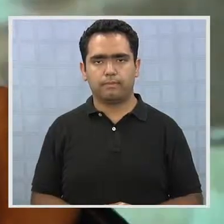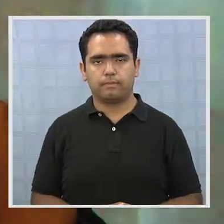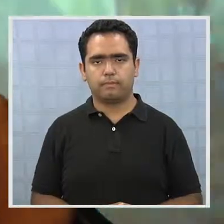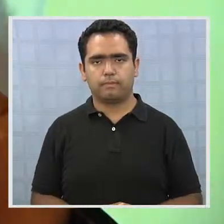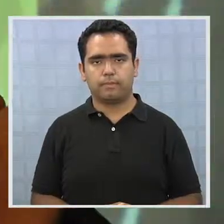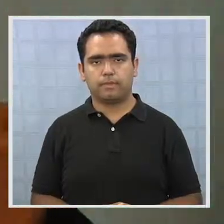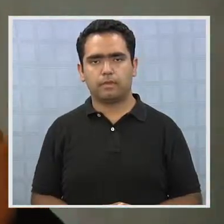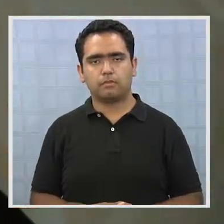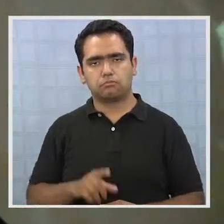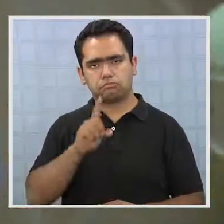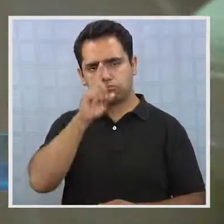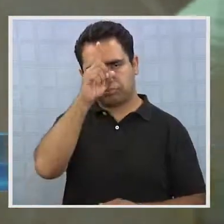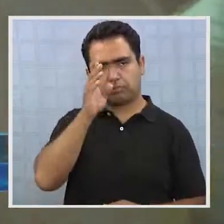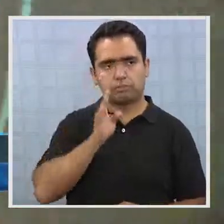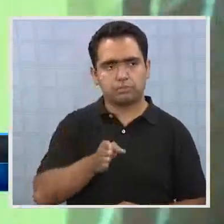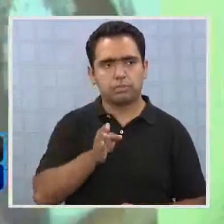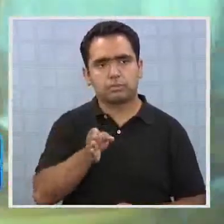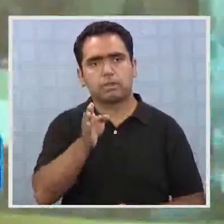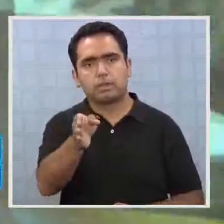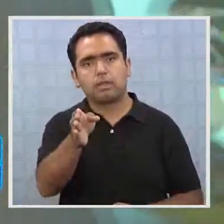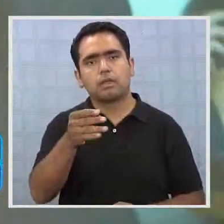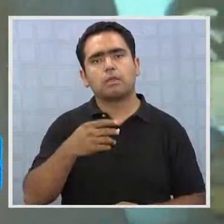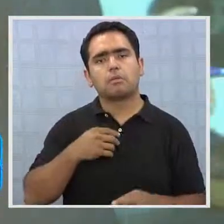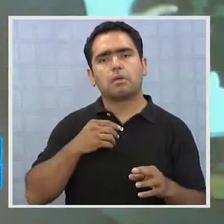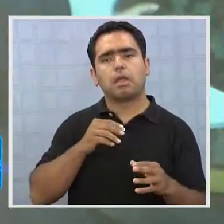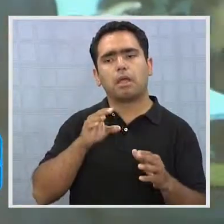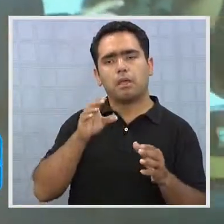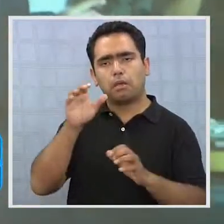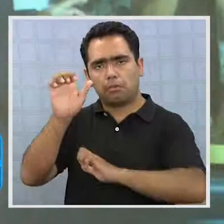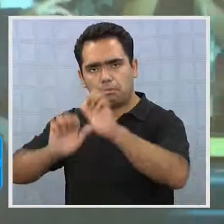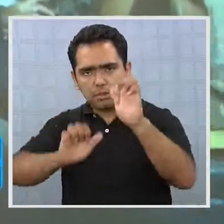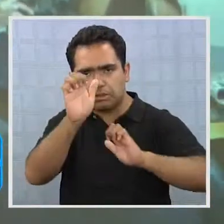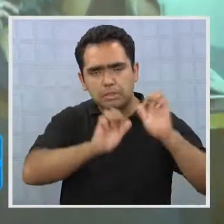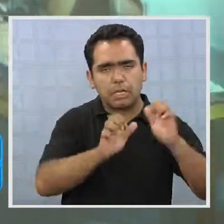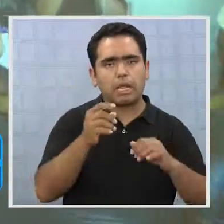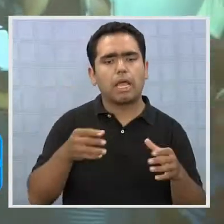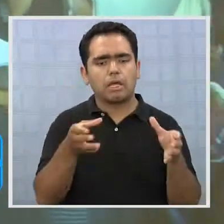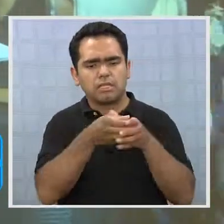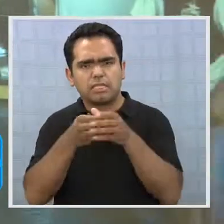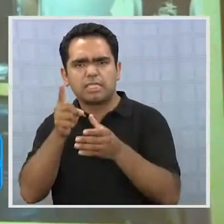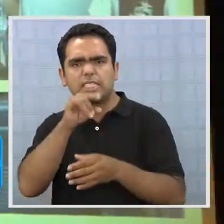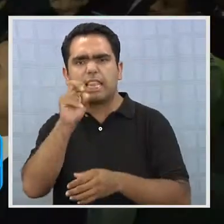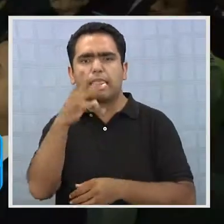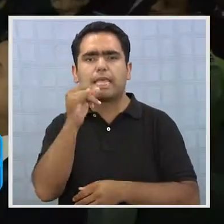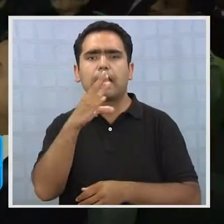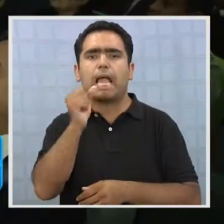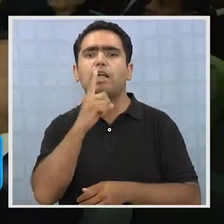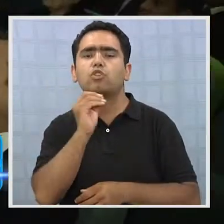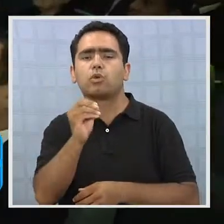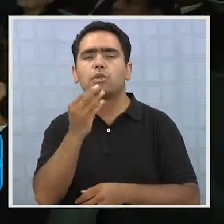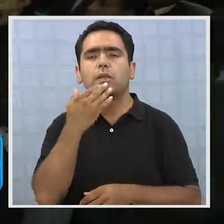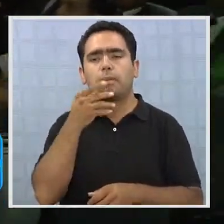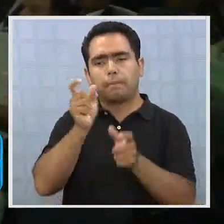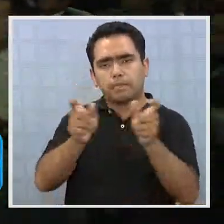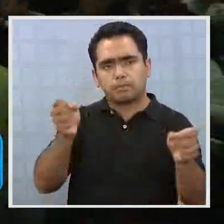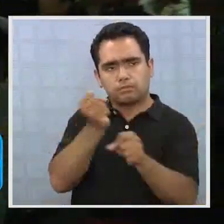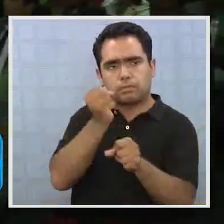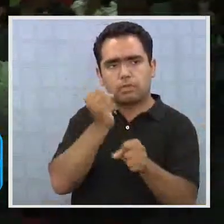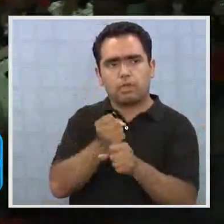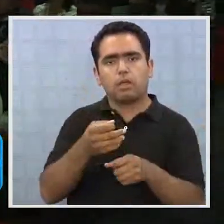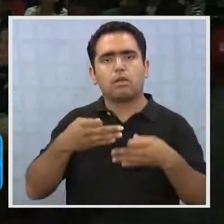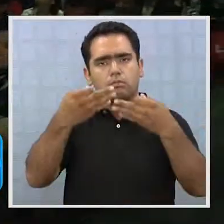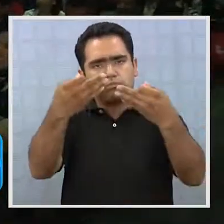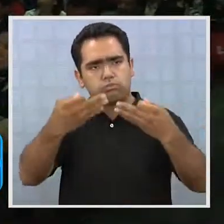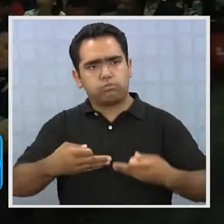Una relación constante, mantenida con entidades empresariales, dirigentes, sindicatos y trabajadores, fue destacado en la